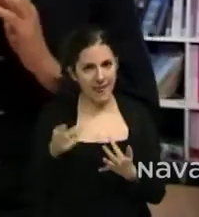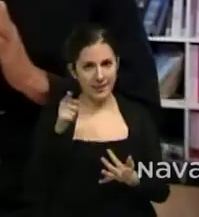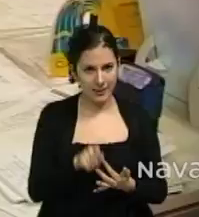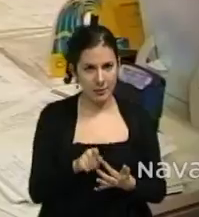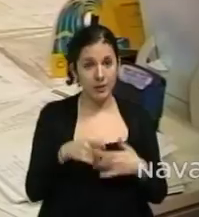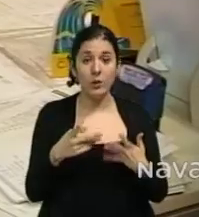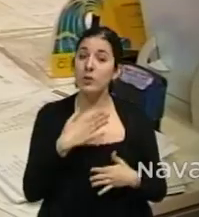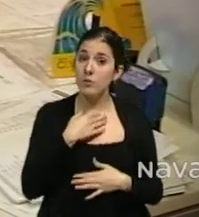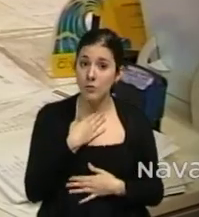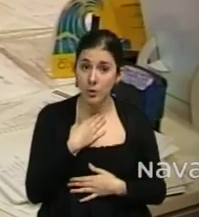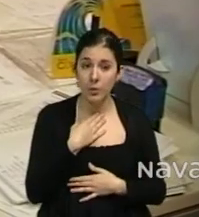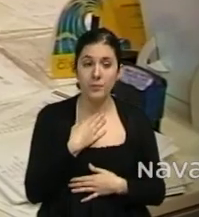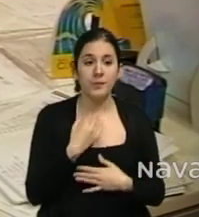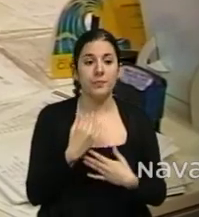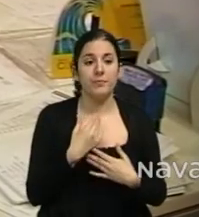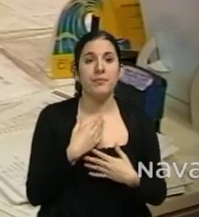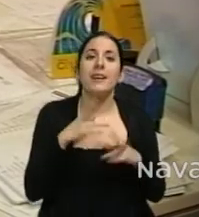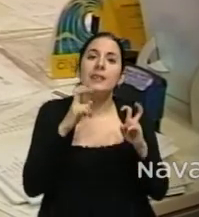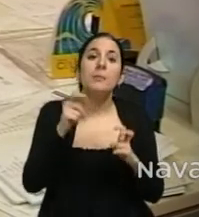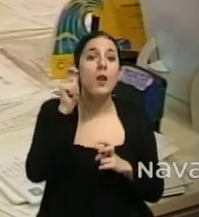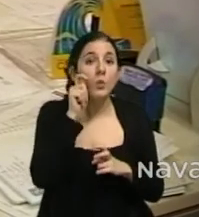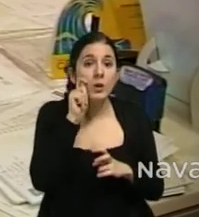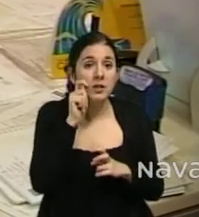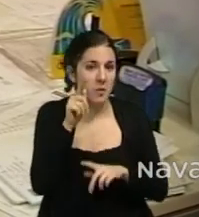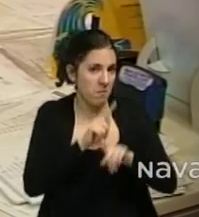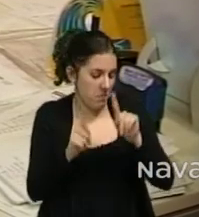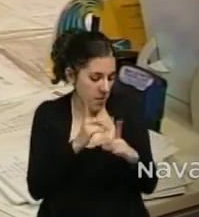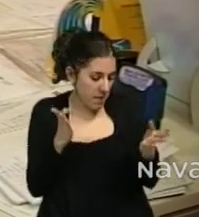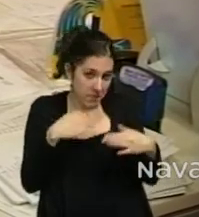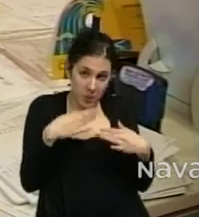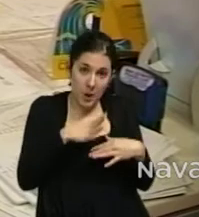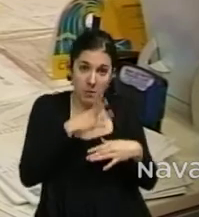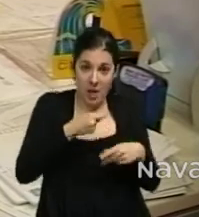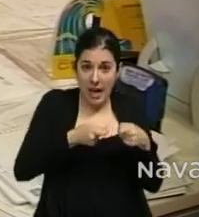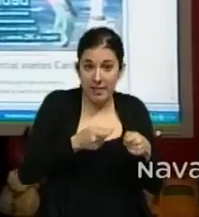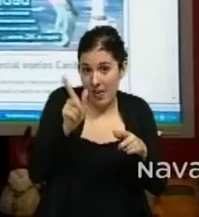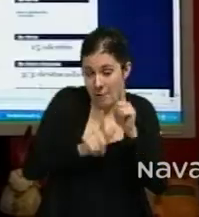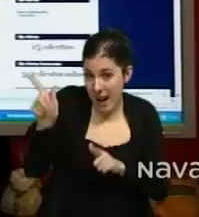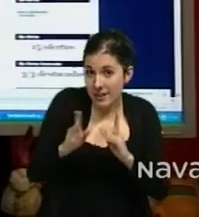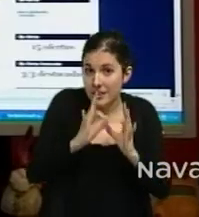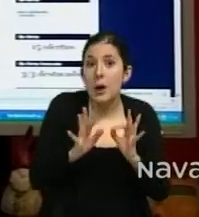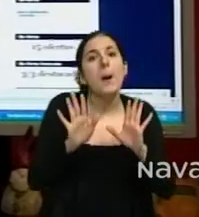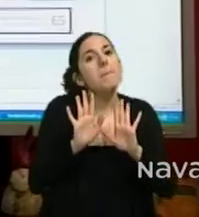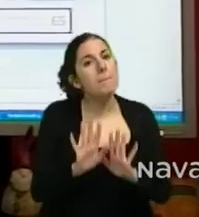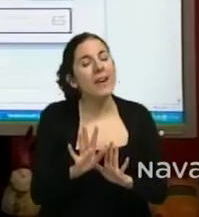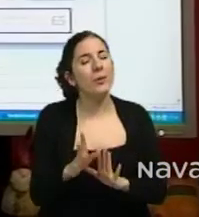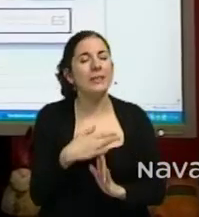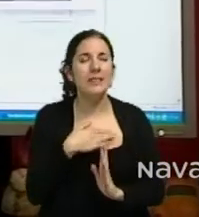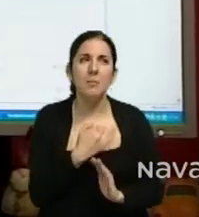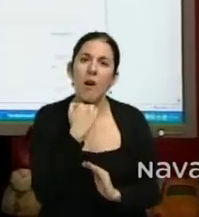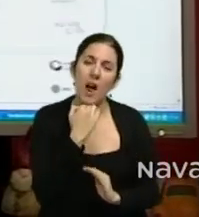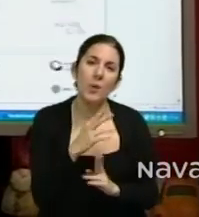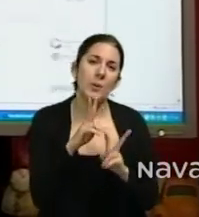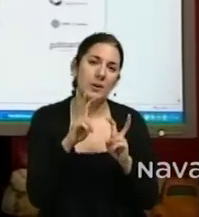Yo, por mi parte, con el tema turístico, con el tema salir, no tengo ningún problema, como agencia de viajes que soy, pero sí que queríamos darle un poquito forma